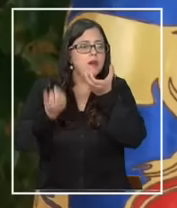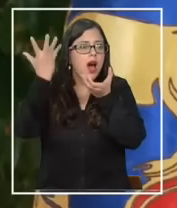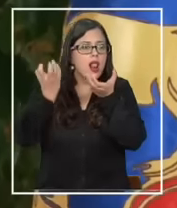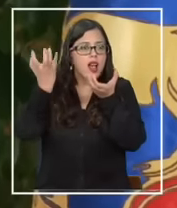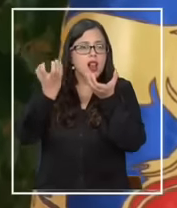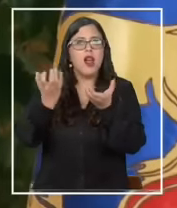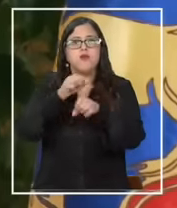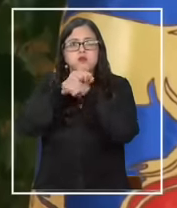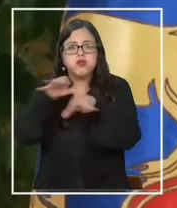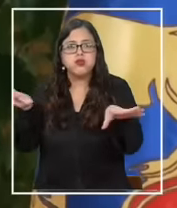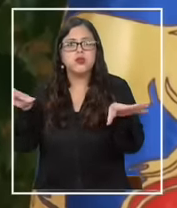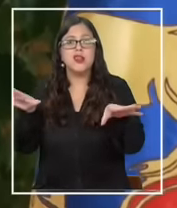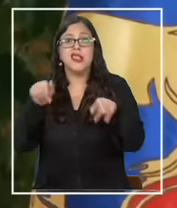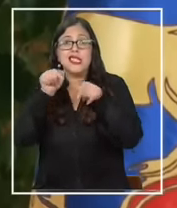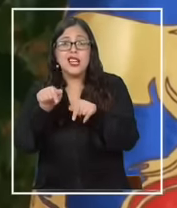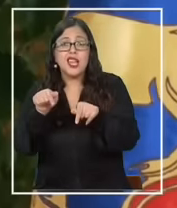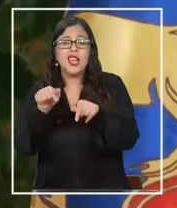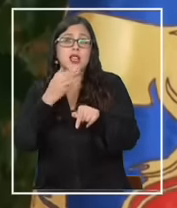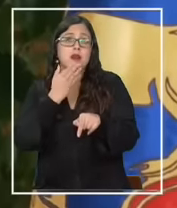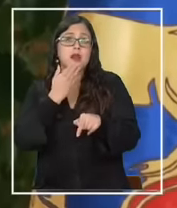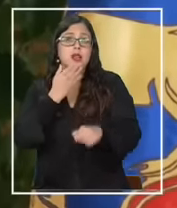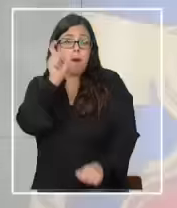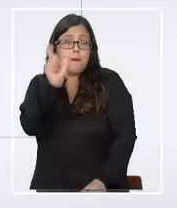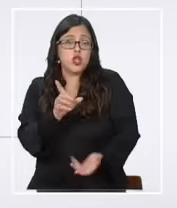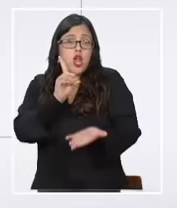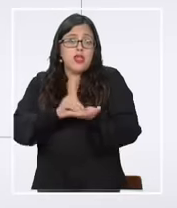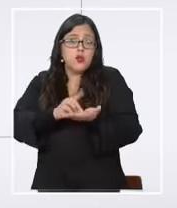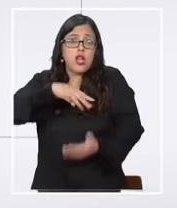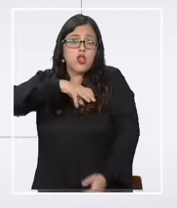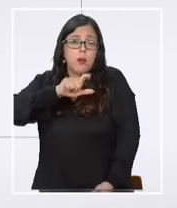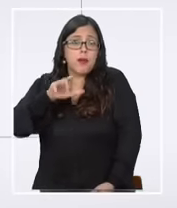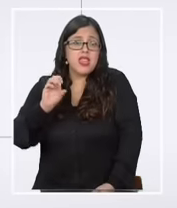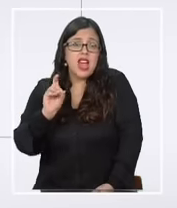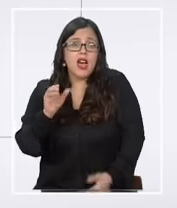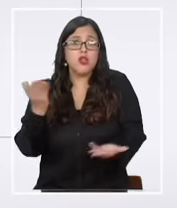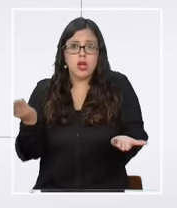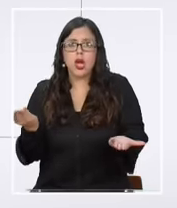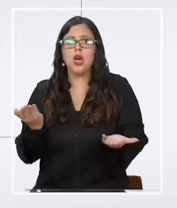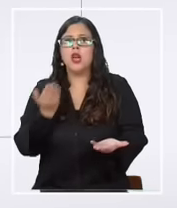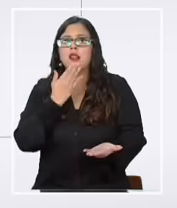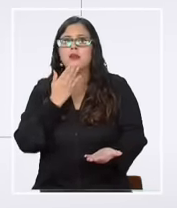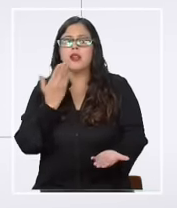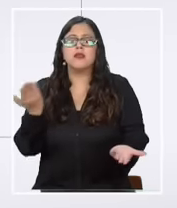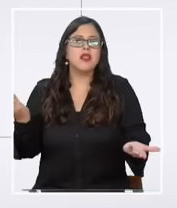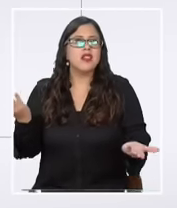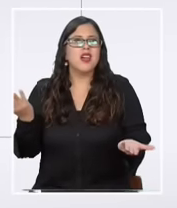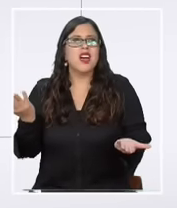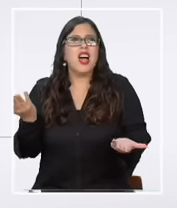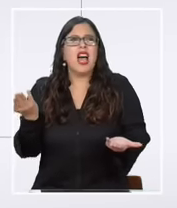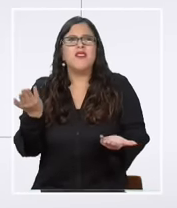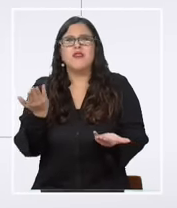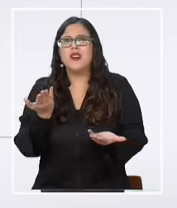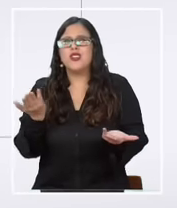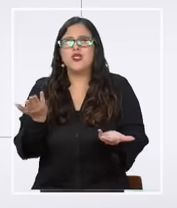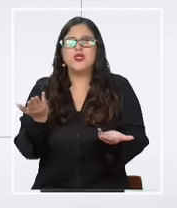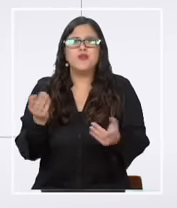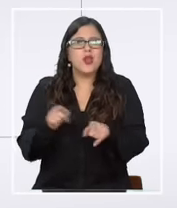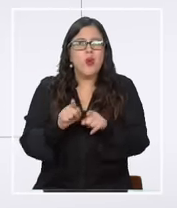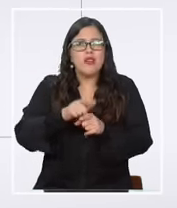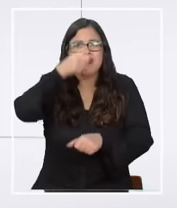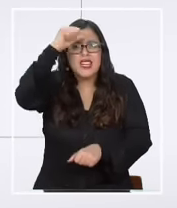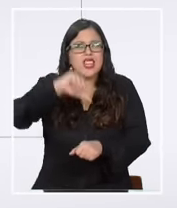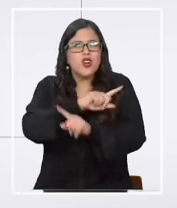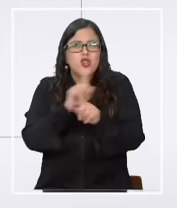entonces y ahí sale el mismo diputado mellado haciéndose parte de este coro de claro no fue tan fuerte la condena